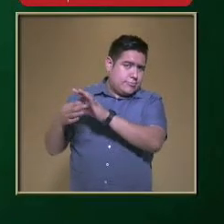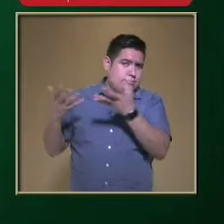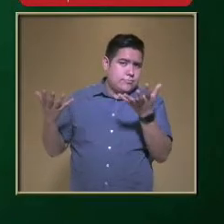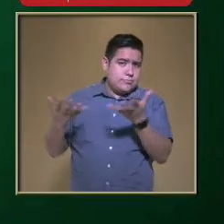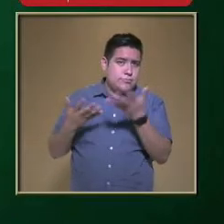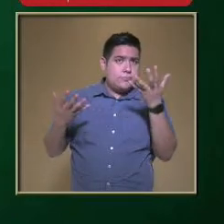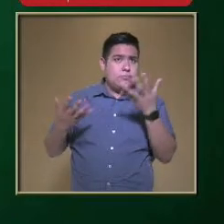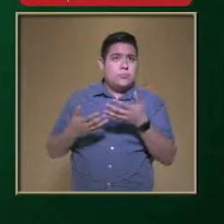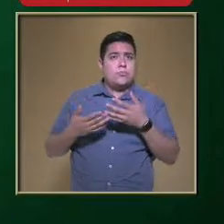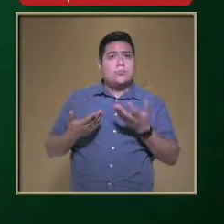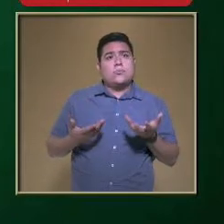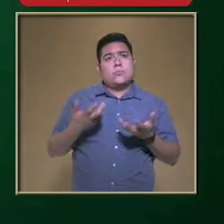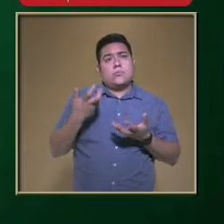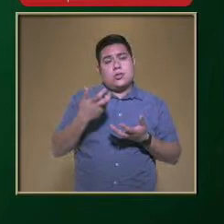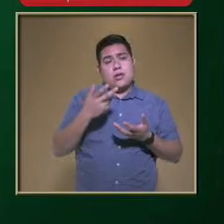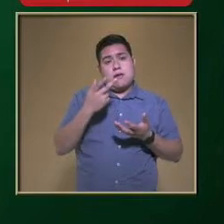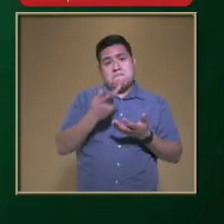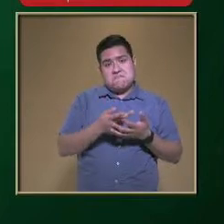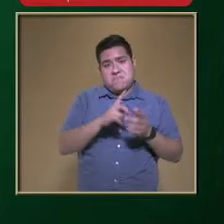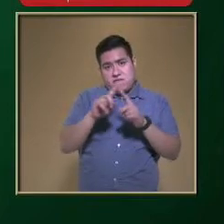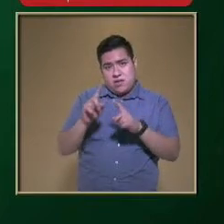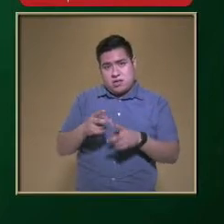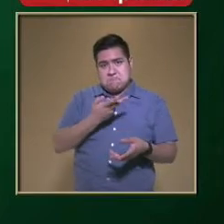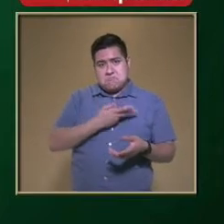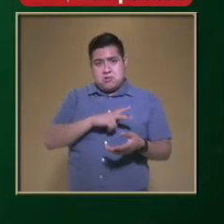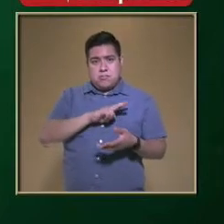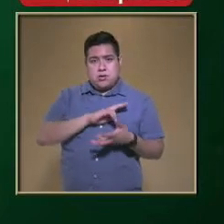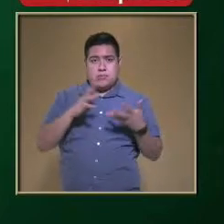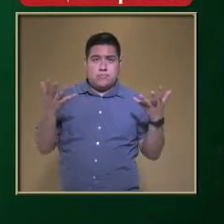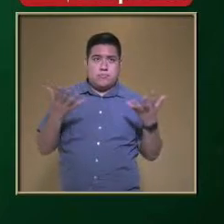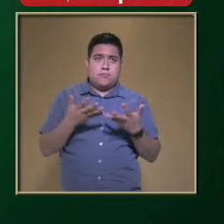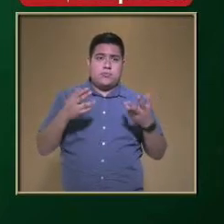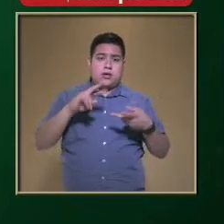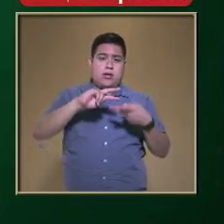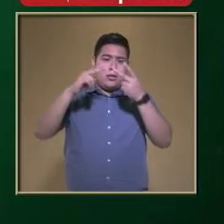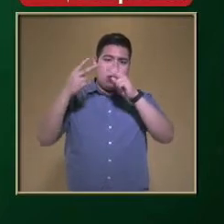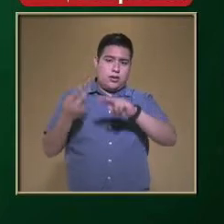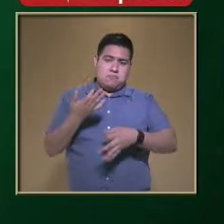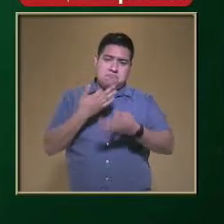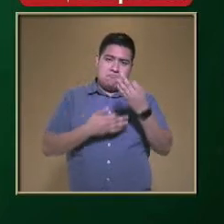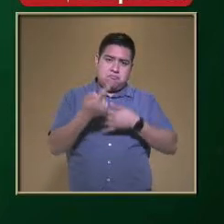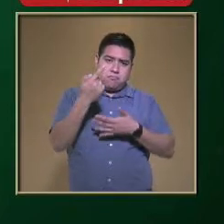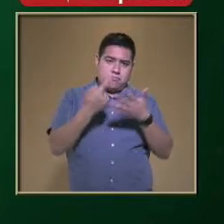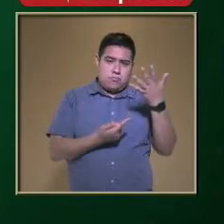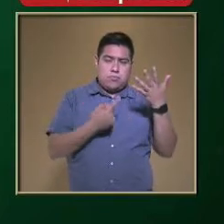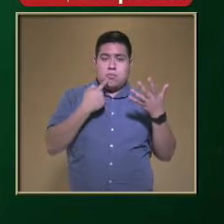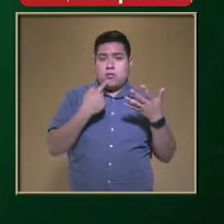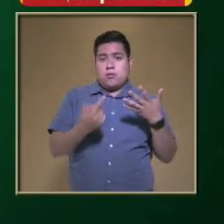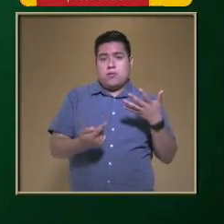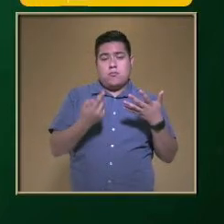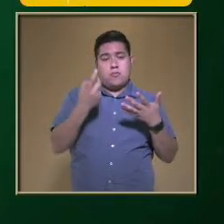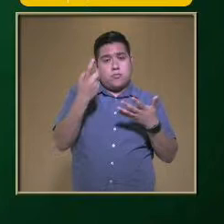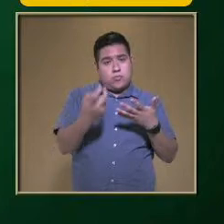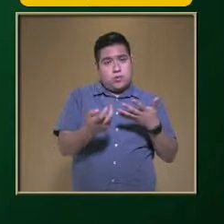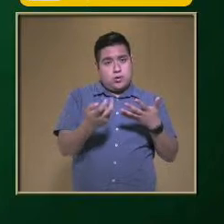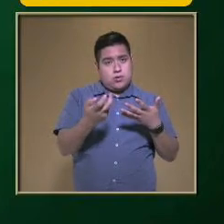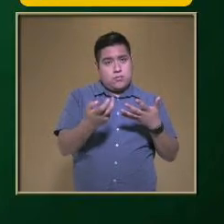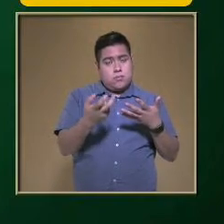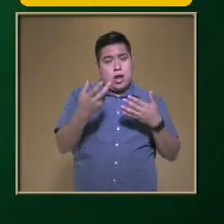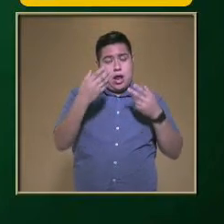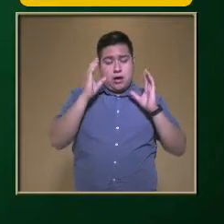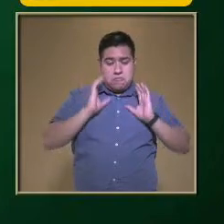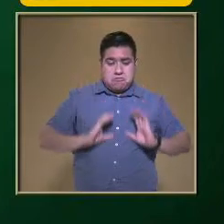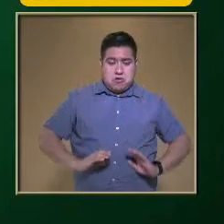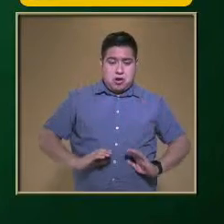Formando cadenas De proteínas Lípidos Carbohidratos ADN Todo lo que hemos dicho Que sirve Como para Repararnos